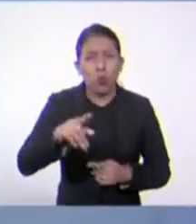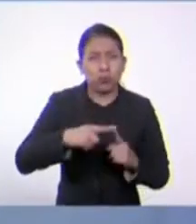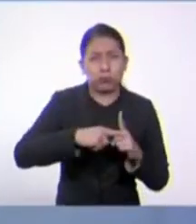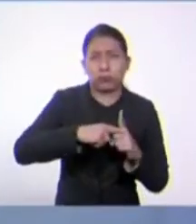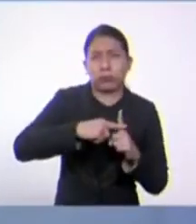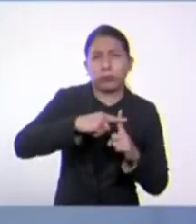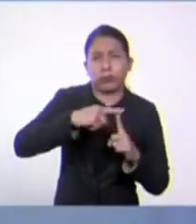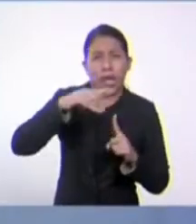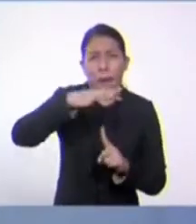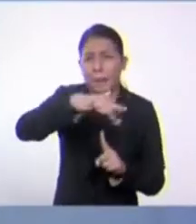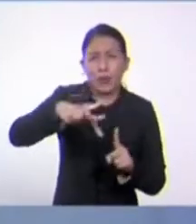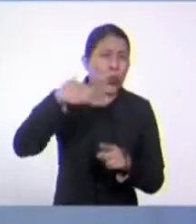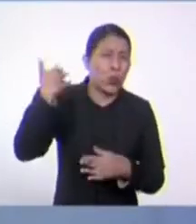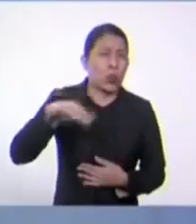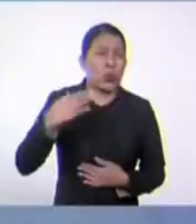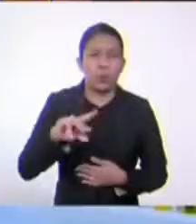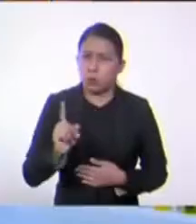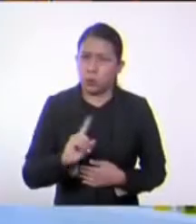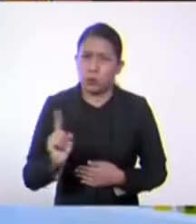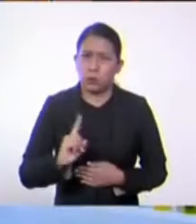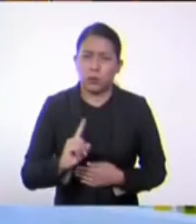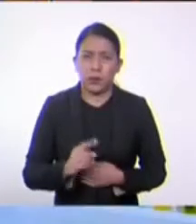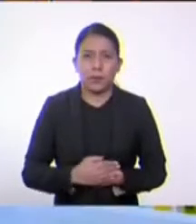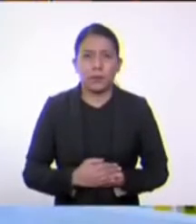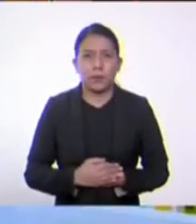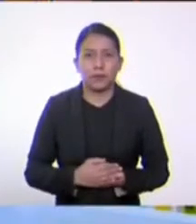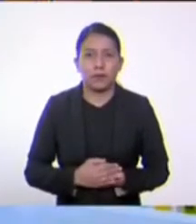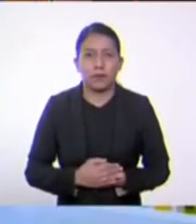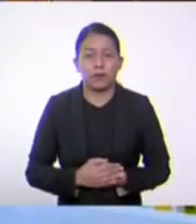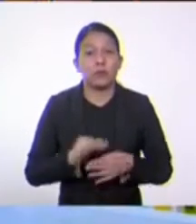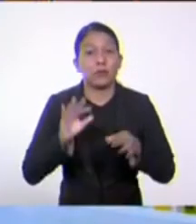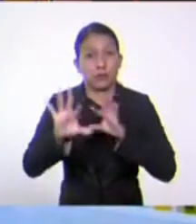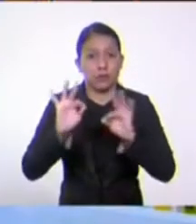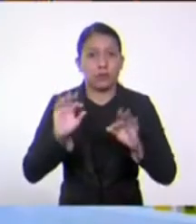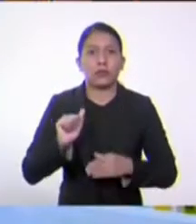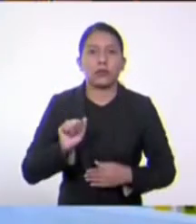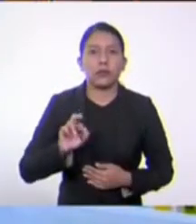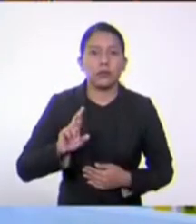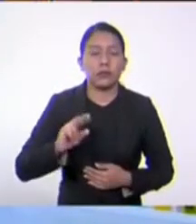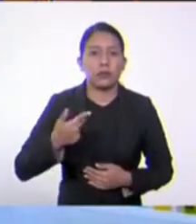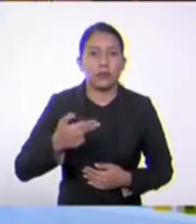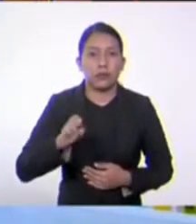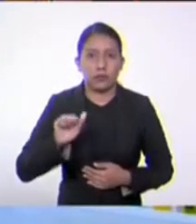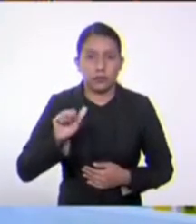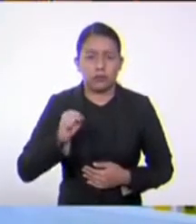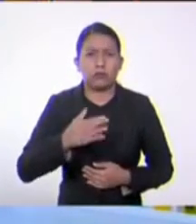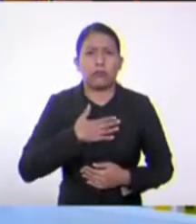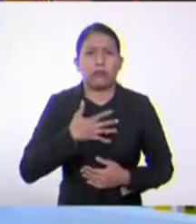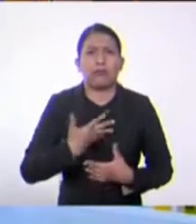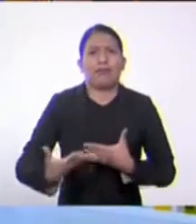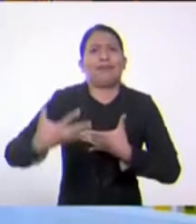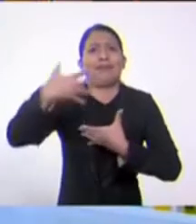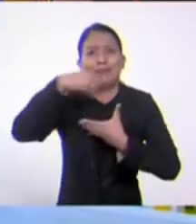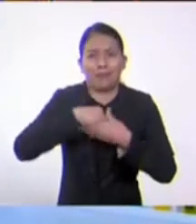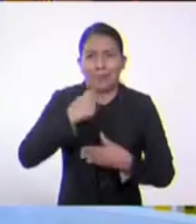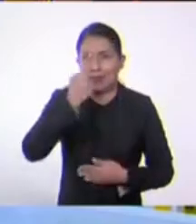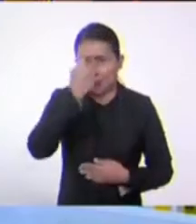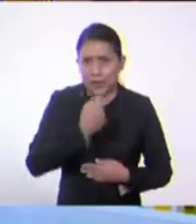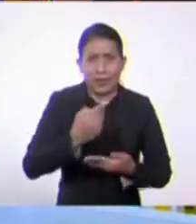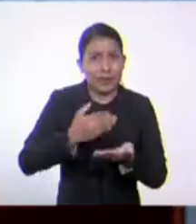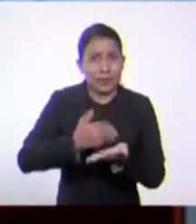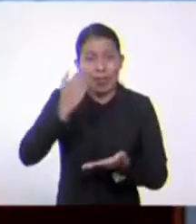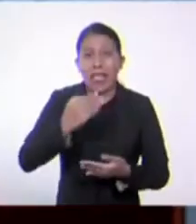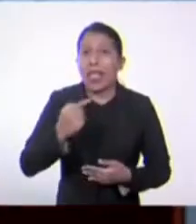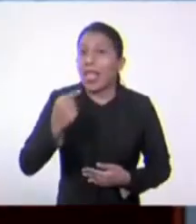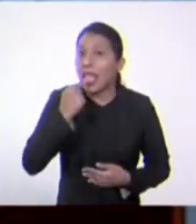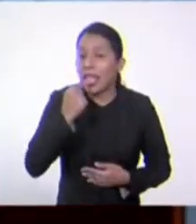en estos ambientes extremos. Hay arqueas que están dentro de los intestinos y de la boca de muchos animales.